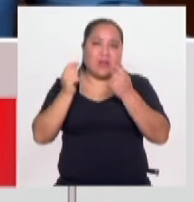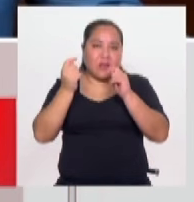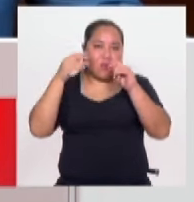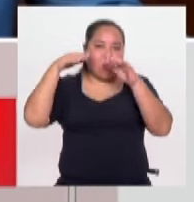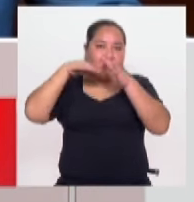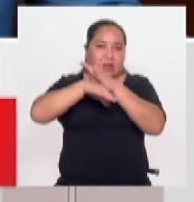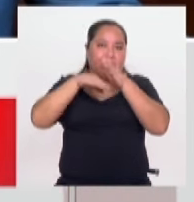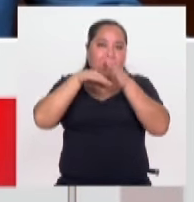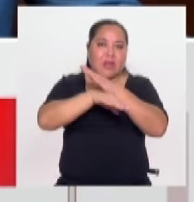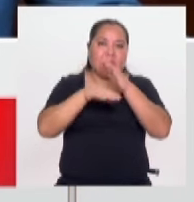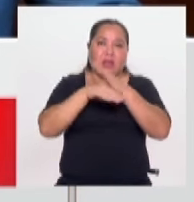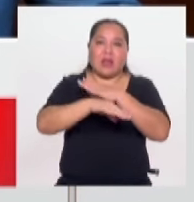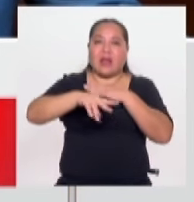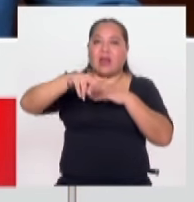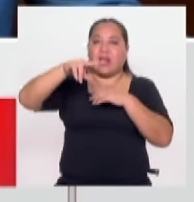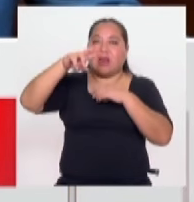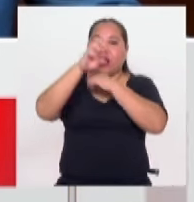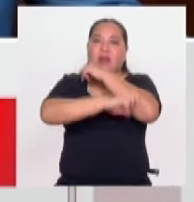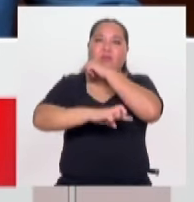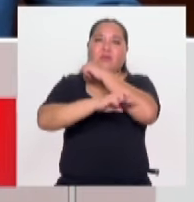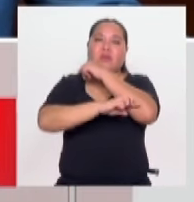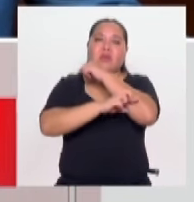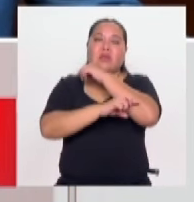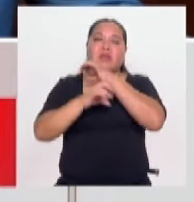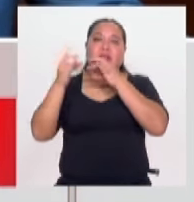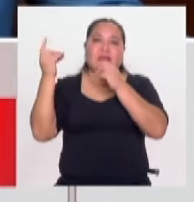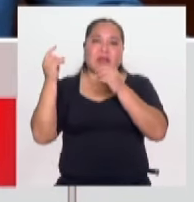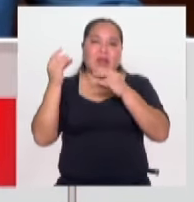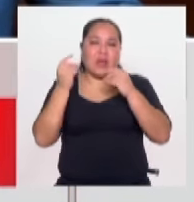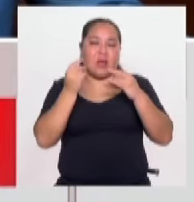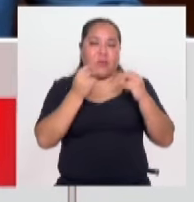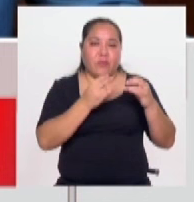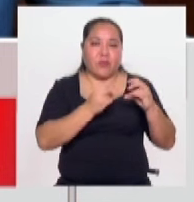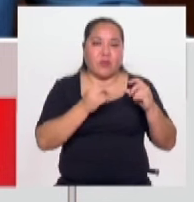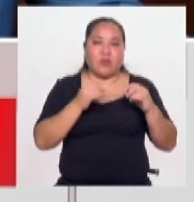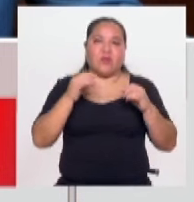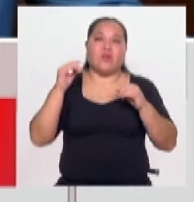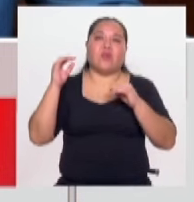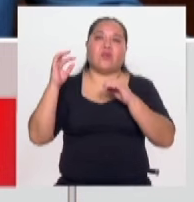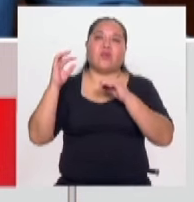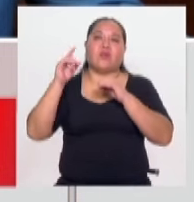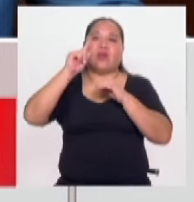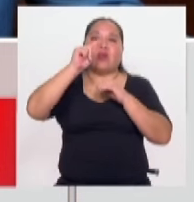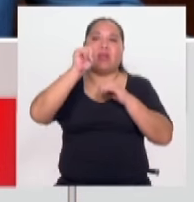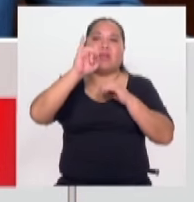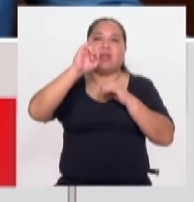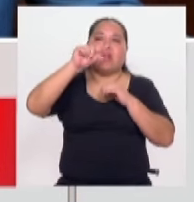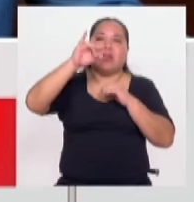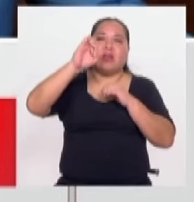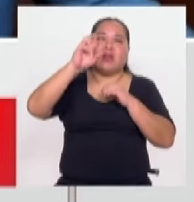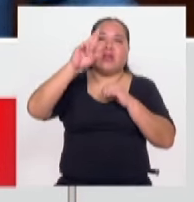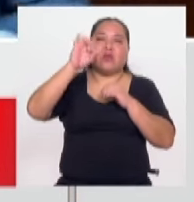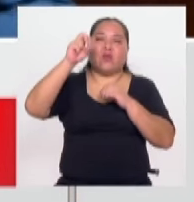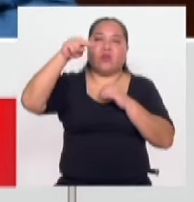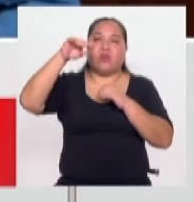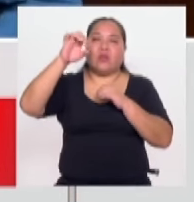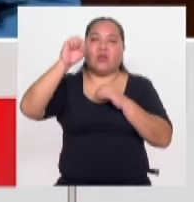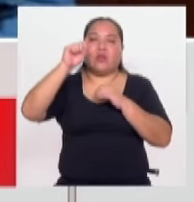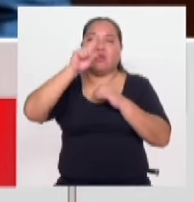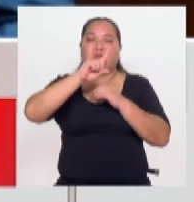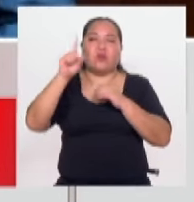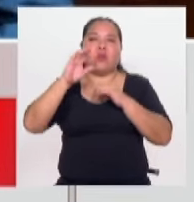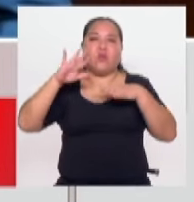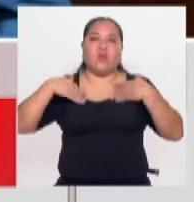enfrentamiento, esta pronta desarticulación de estas organizaciones, al menos los tiguerones no han podido ingresar. Sin embargo,